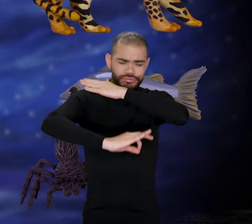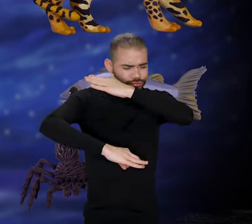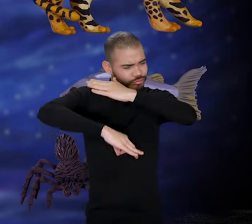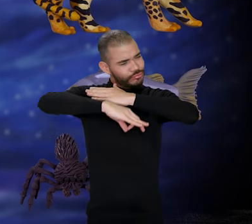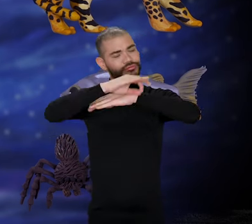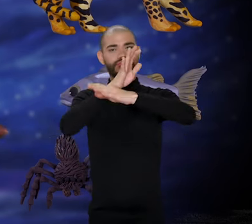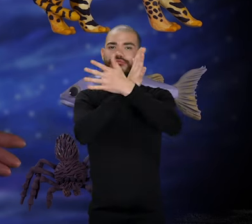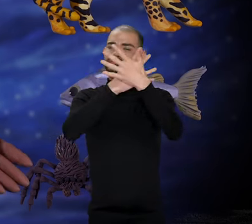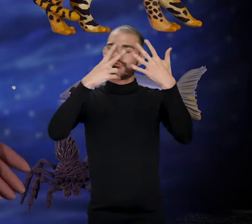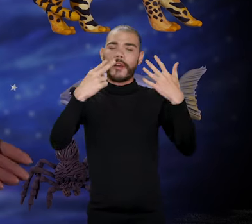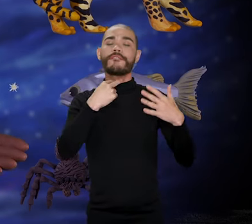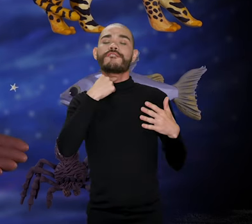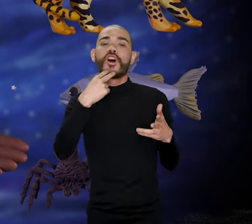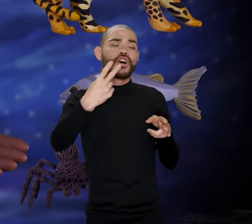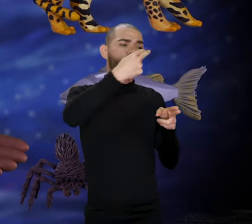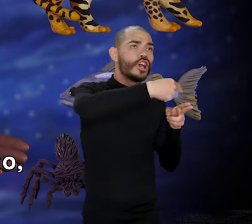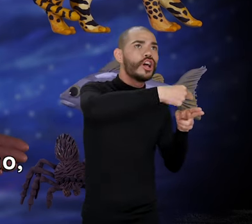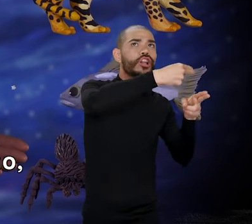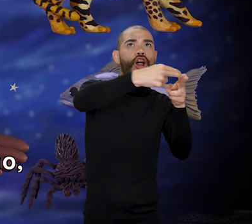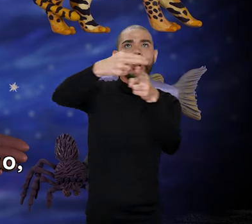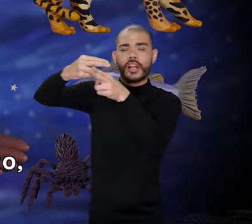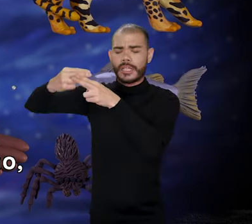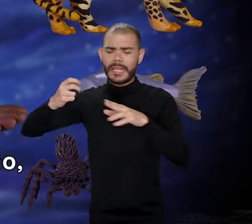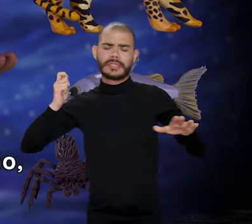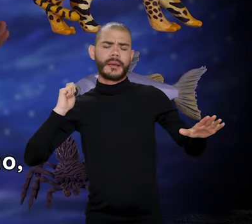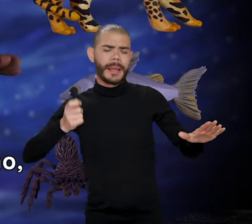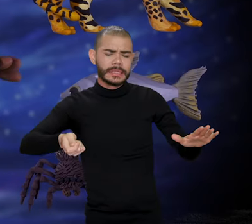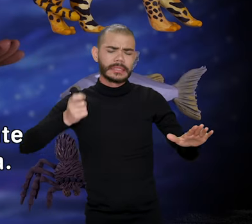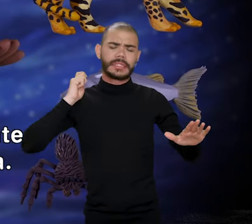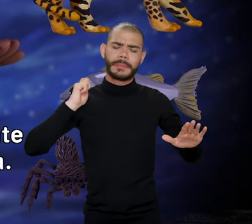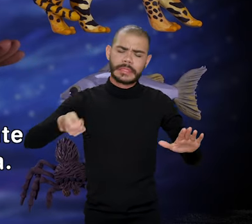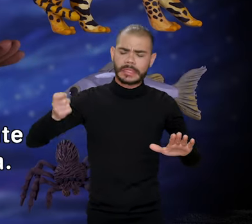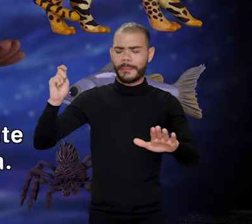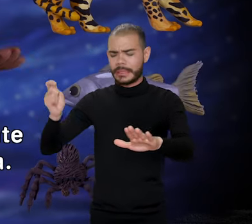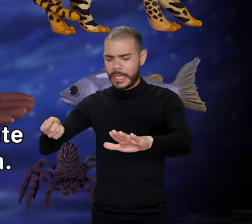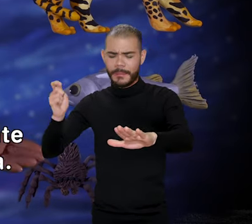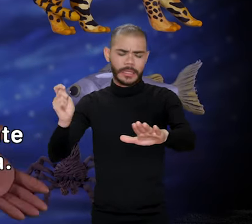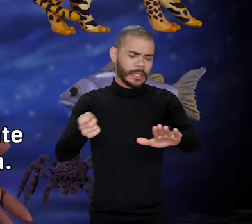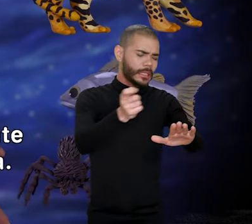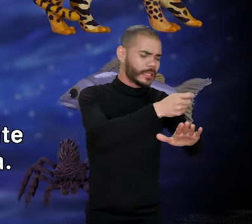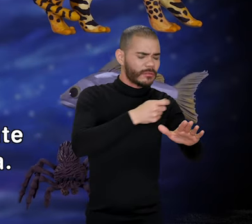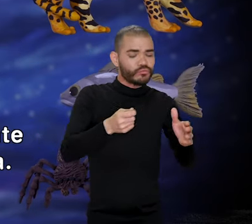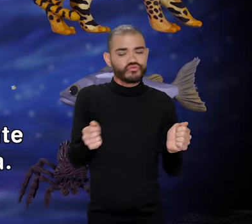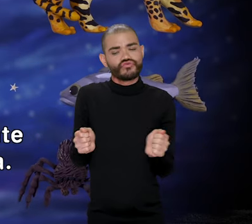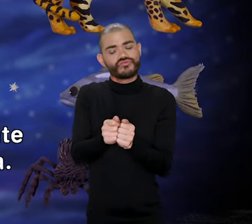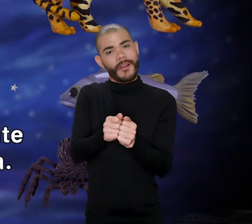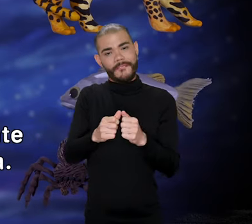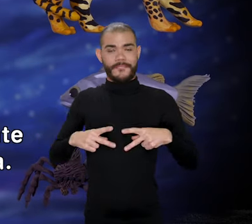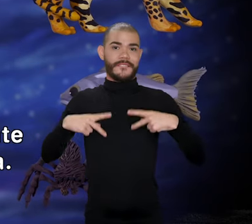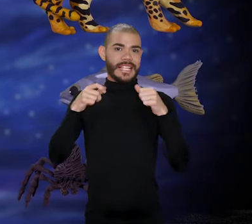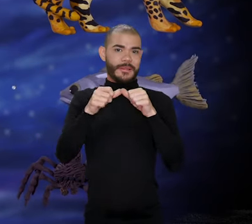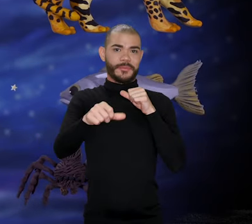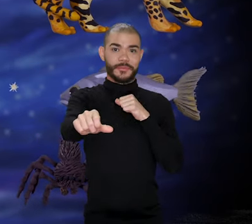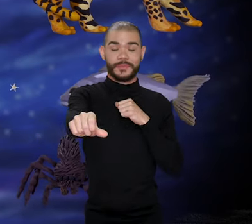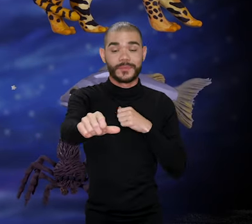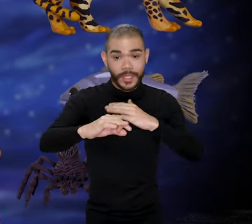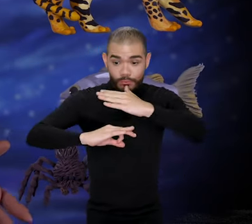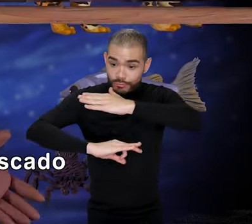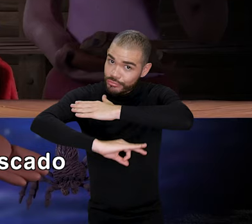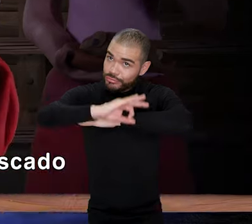realiza un extenso rezo cantado durante toda la noche, en el que nombra uno a uno los animales que en adelante formarán parte de su dieta.